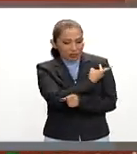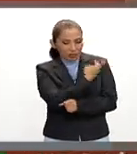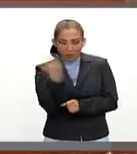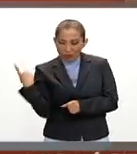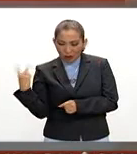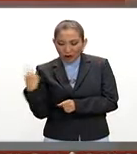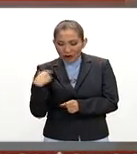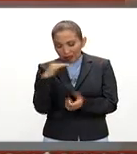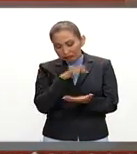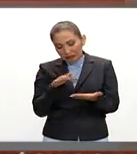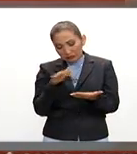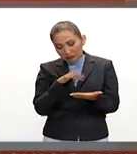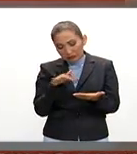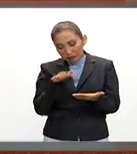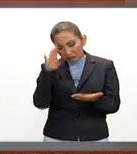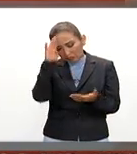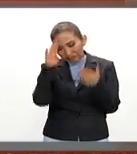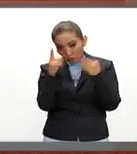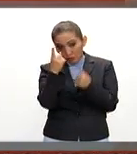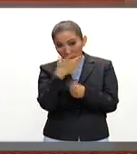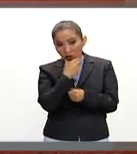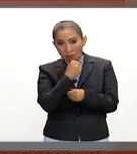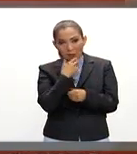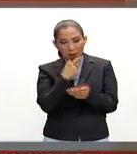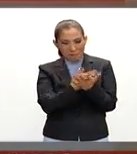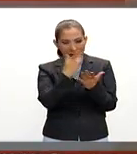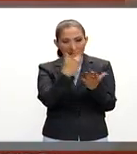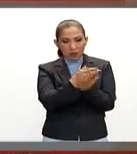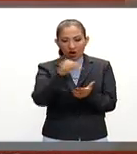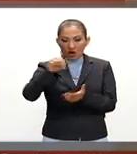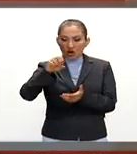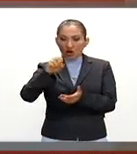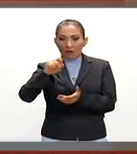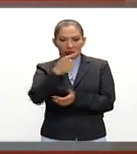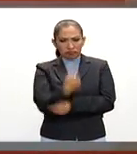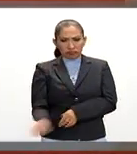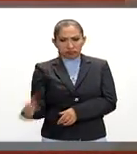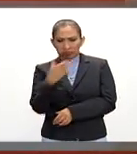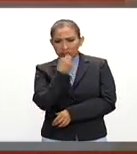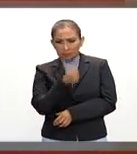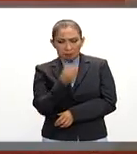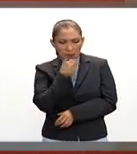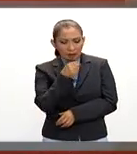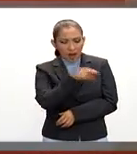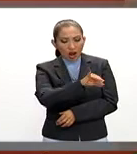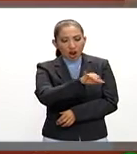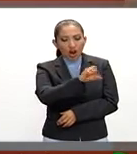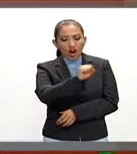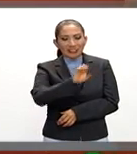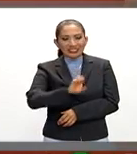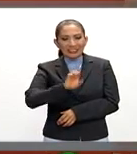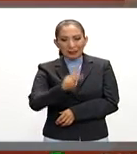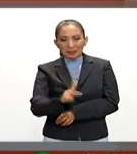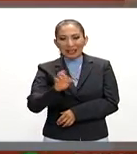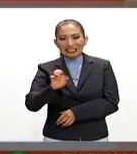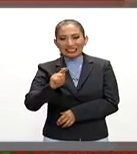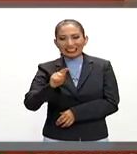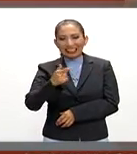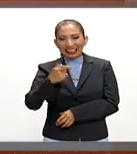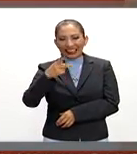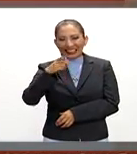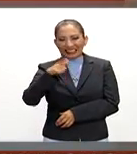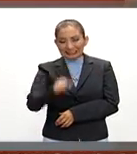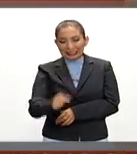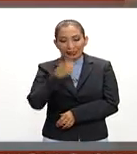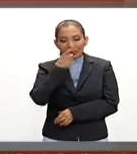de leer esta reflexión de uno de los premios Nobel más reconocidos, que es Joseph Stiglitz, y él decía algo muy